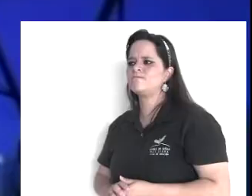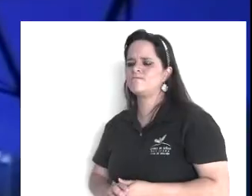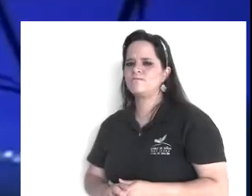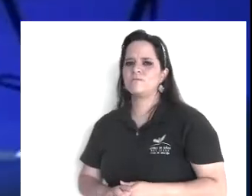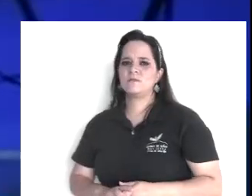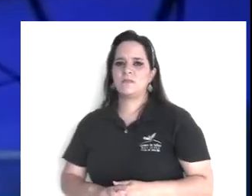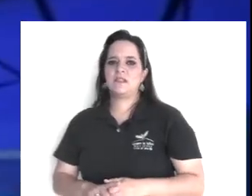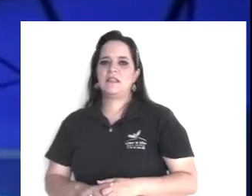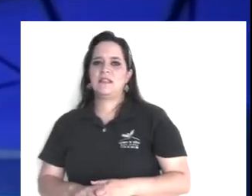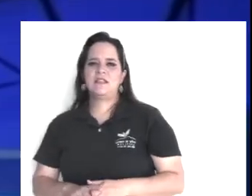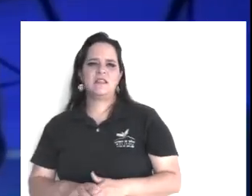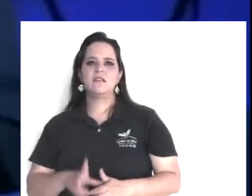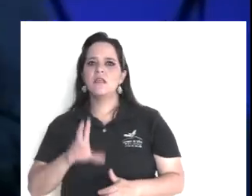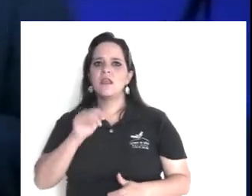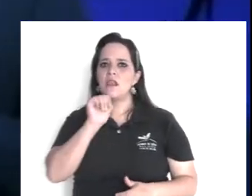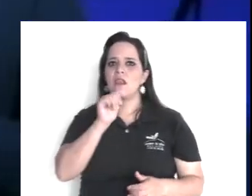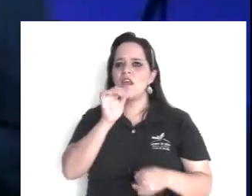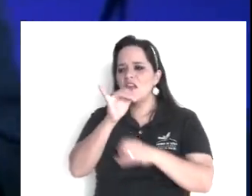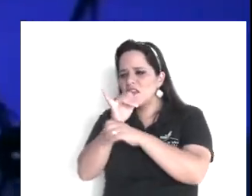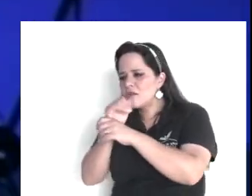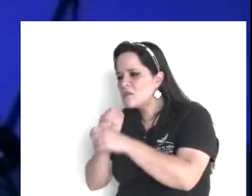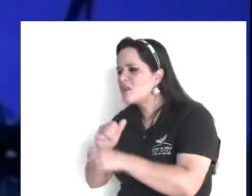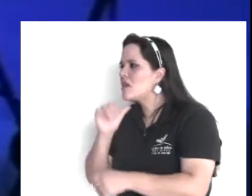evidencias, porque a veces puede ser cierto,